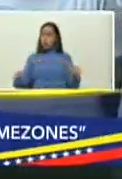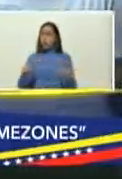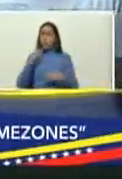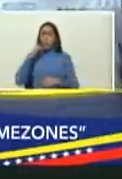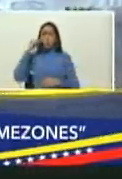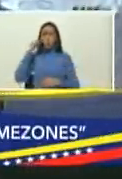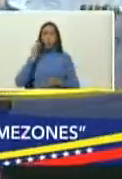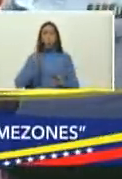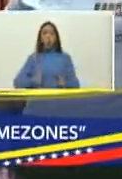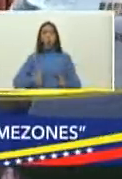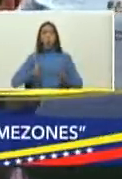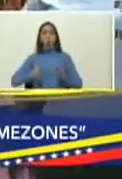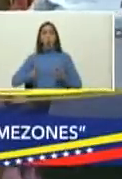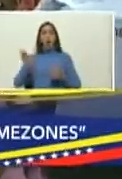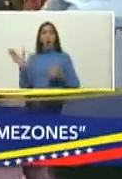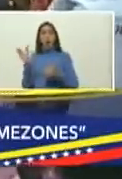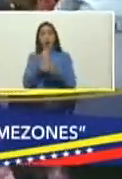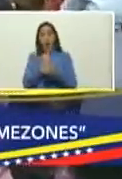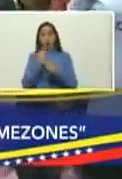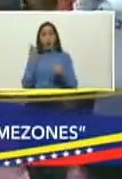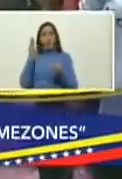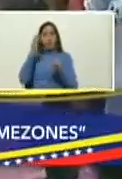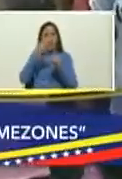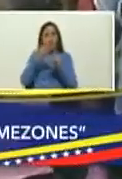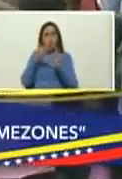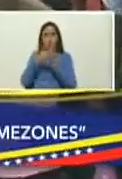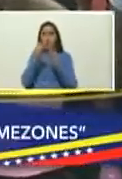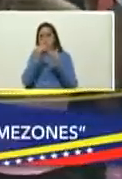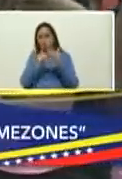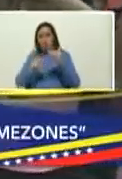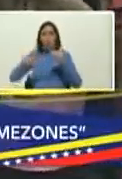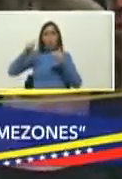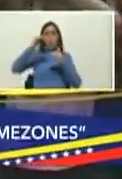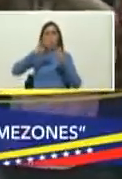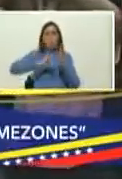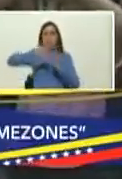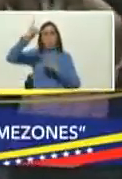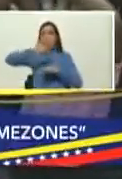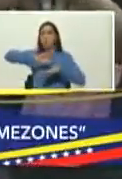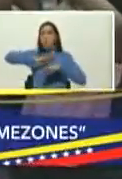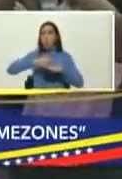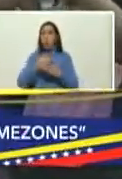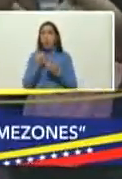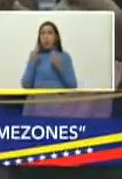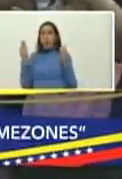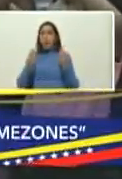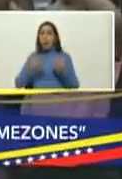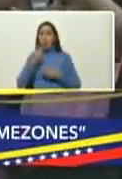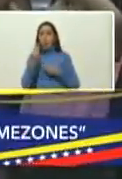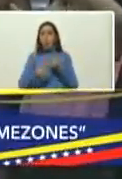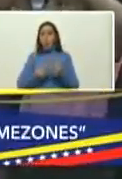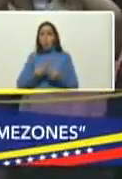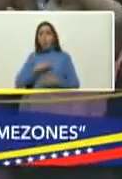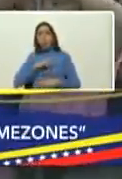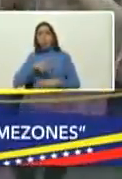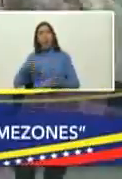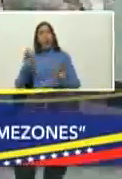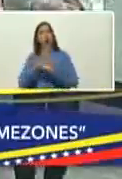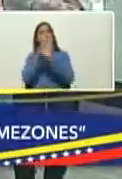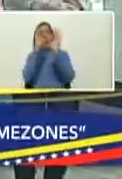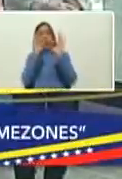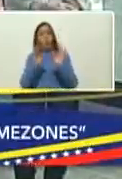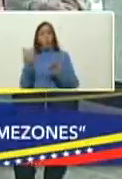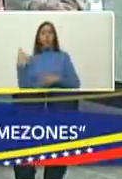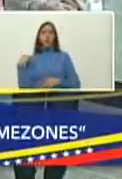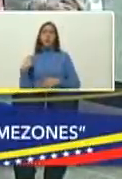lograr alcanzar las metas incluso sobrepasarlas mi presidente porque estamos seguros que con este método pues podemos